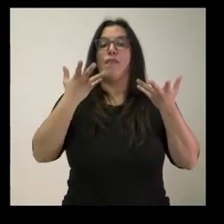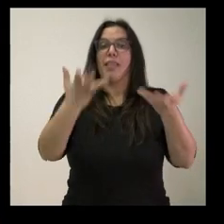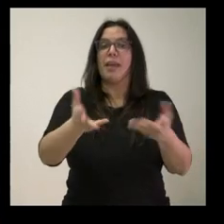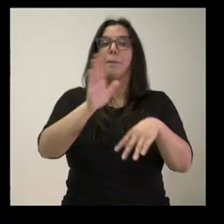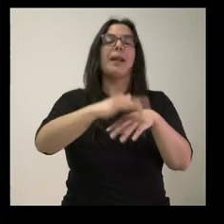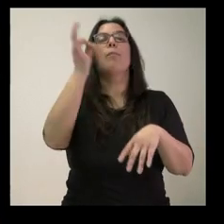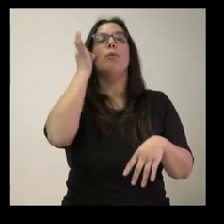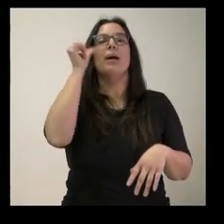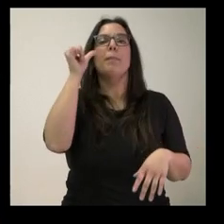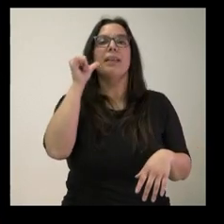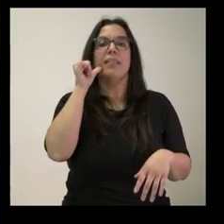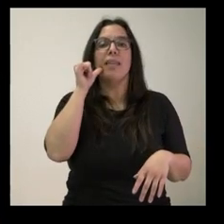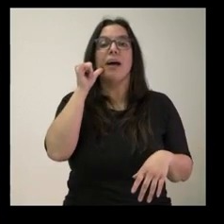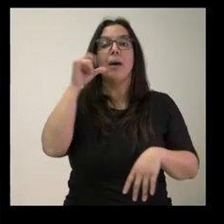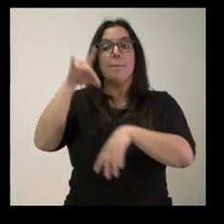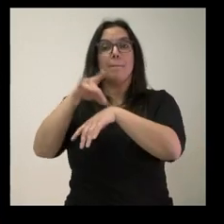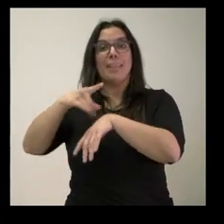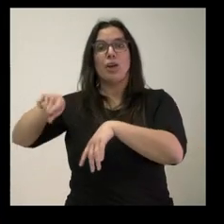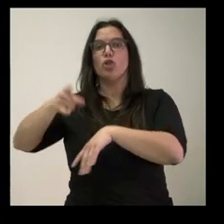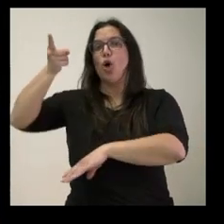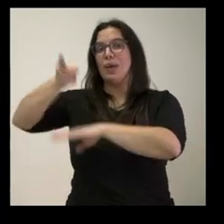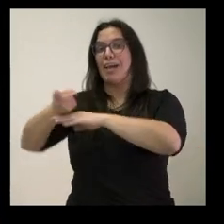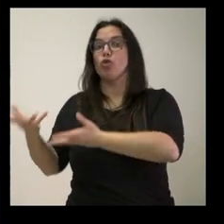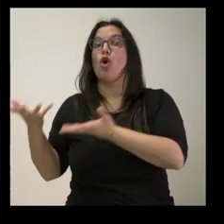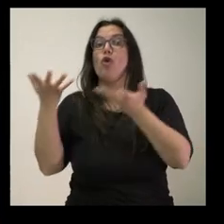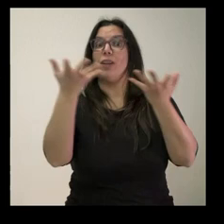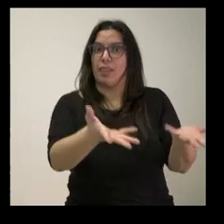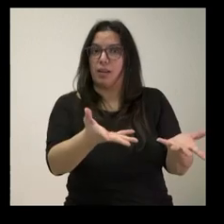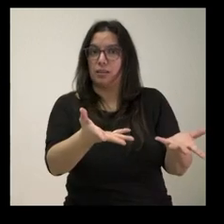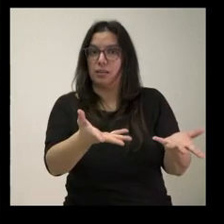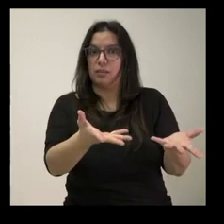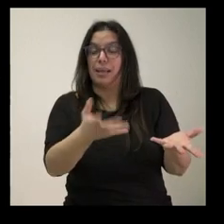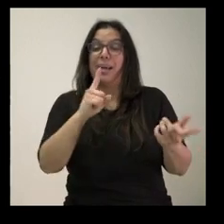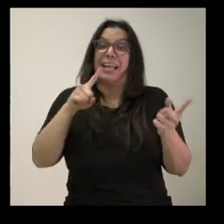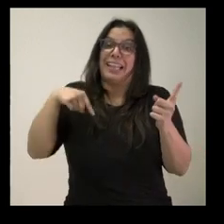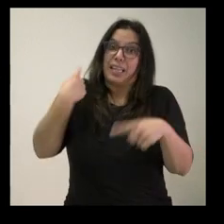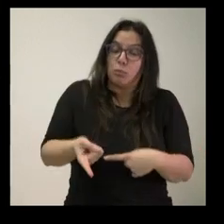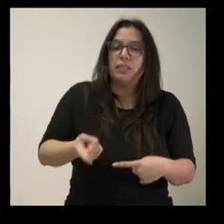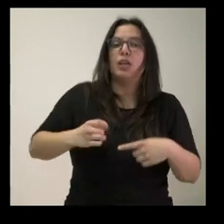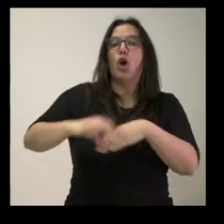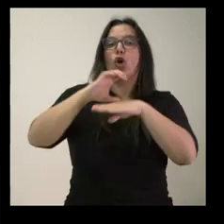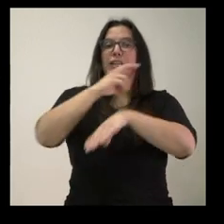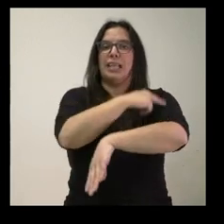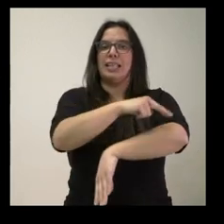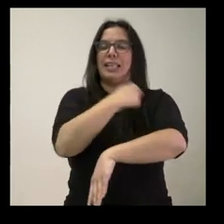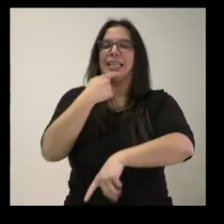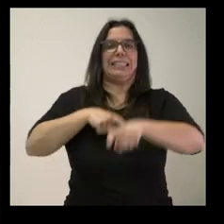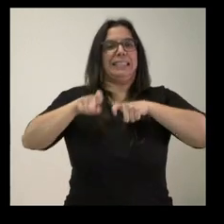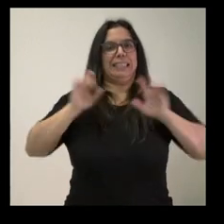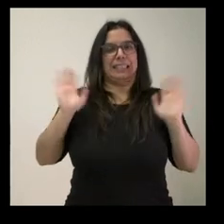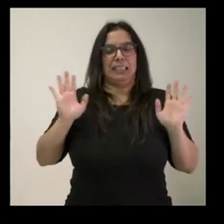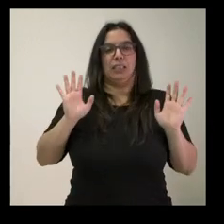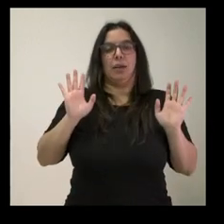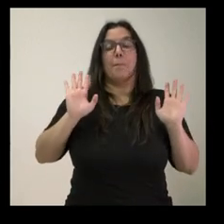embarazadas era algo imperativo para los profesionales sanitarios, cosa que después la Consejería de Sanidad ha rectificado, pero el